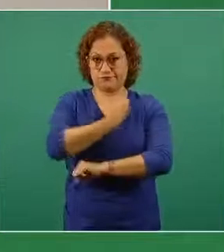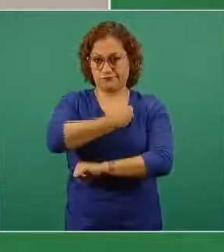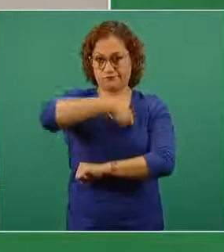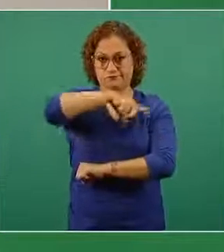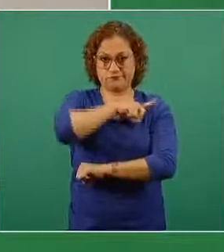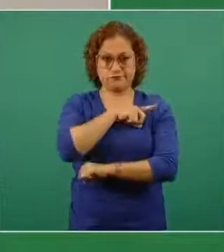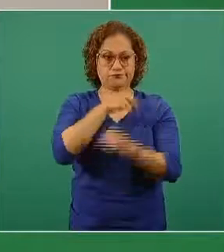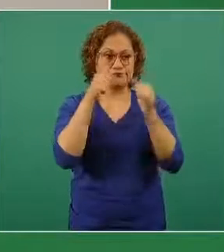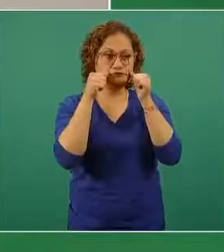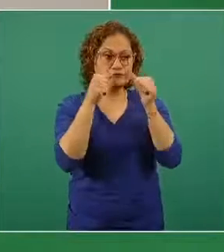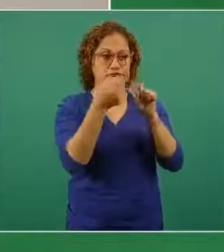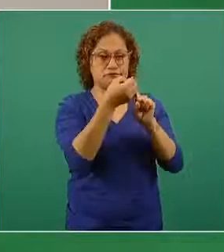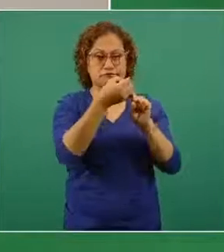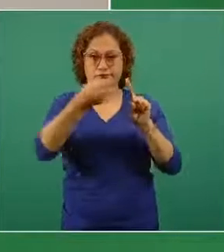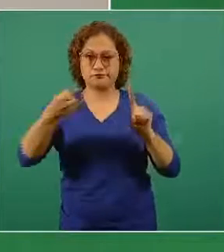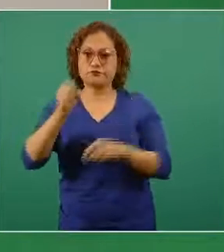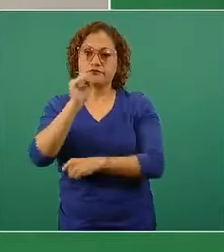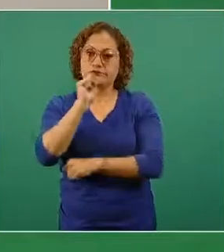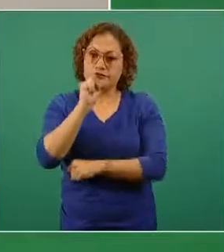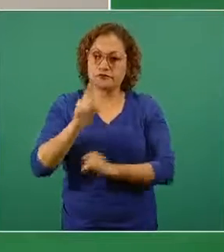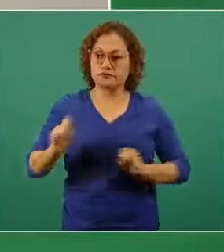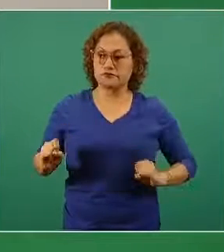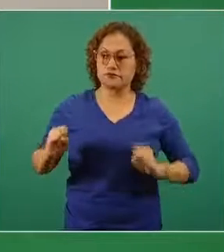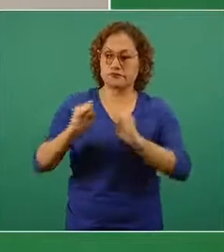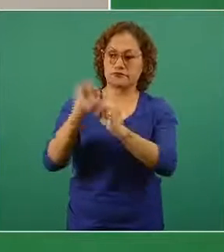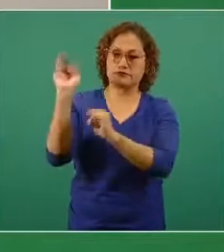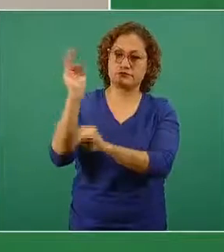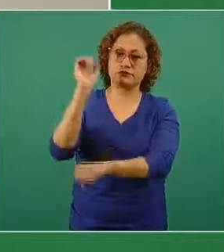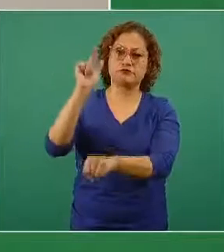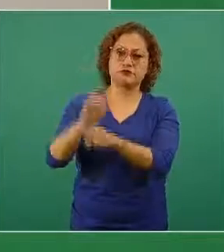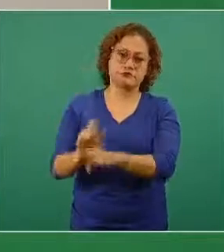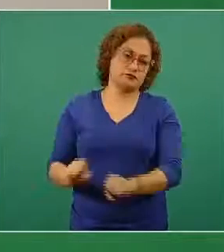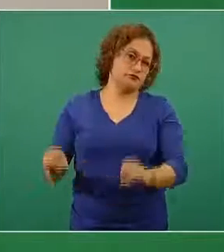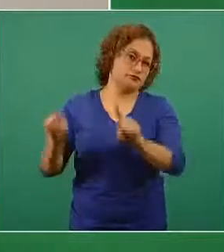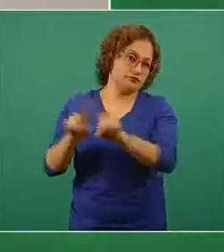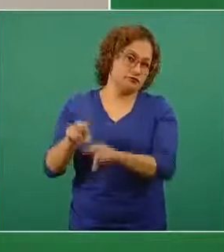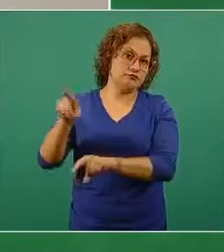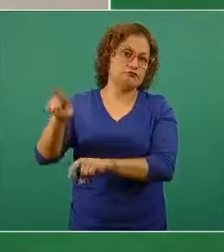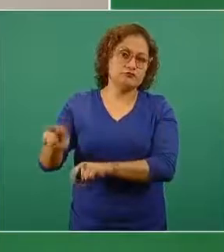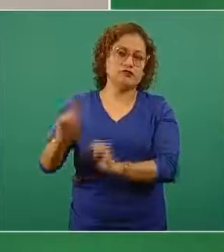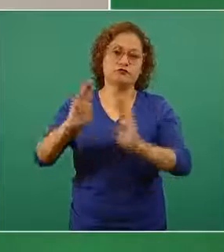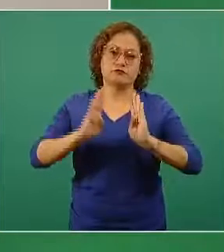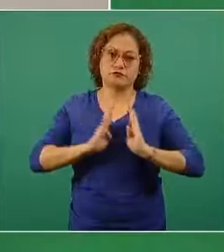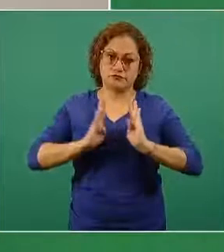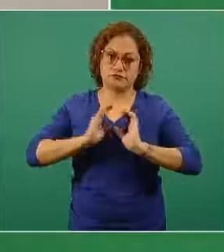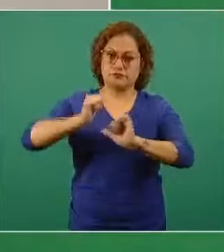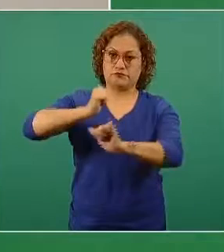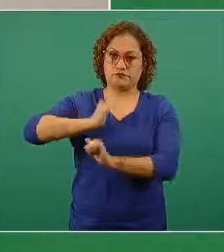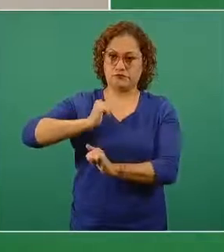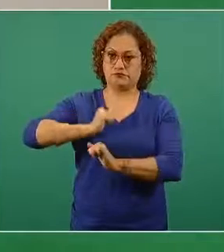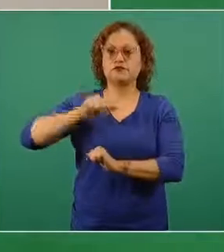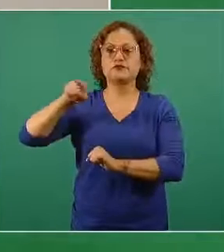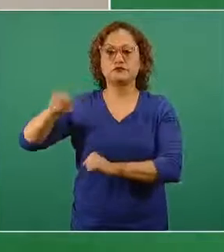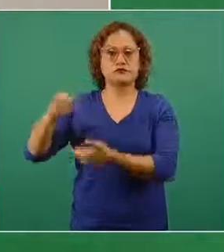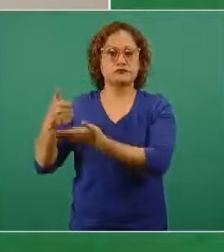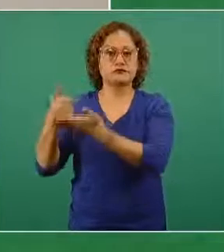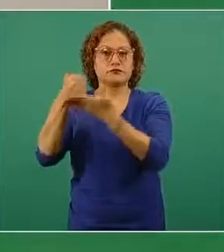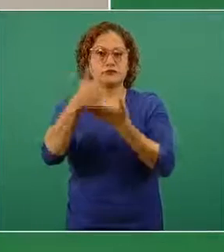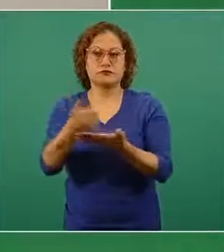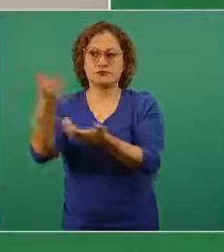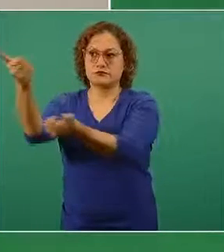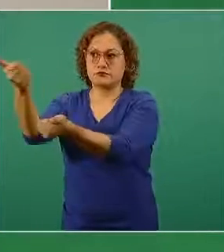las diferentes dependencias federales, incluidas las Fuerzas Armadas, que contribuyen con la distribución puntual y